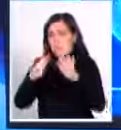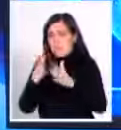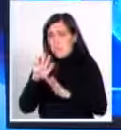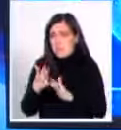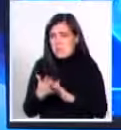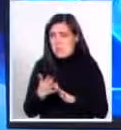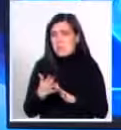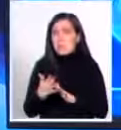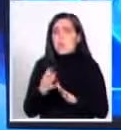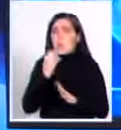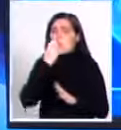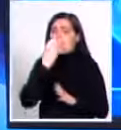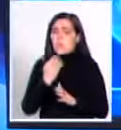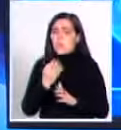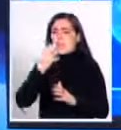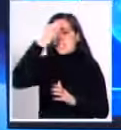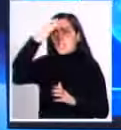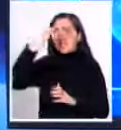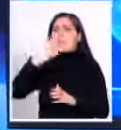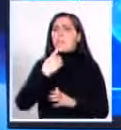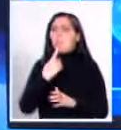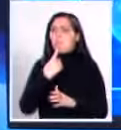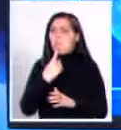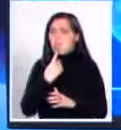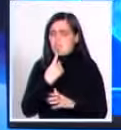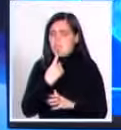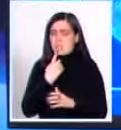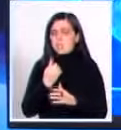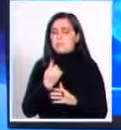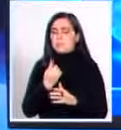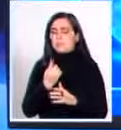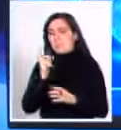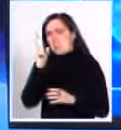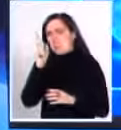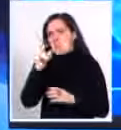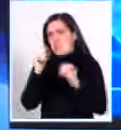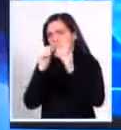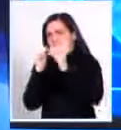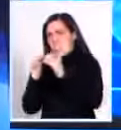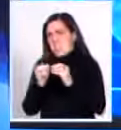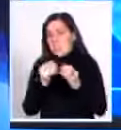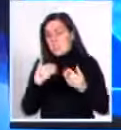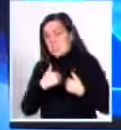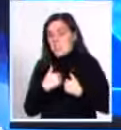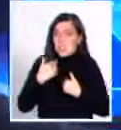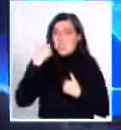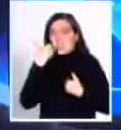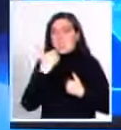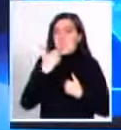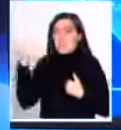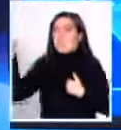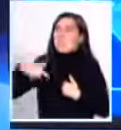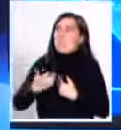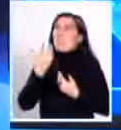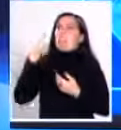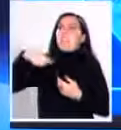En los buenos departamentos de ciencias políticas en pequeñas. Era una docena. Y bueno, yo era la mascota, el tipo sordo ese que vino